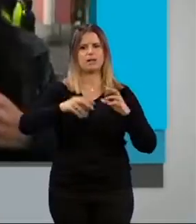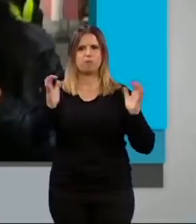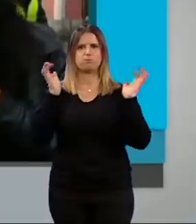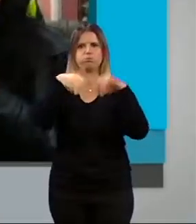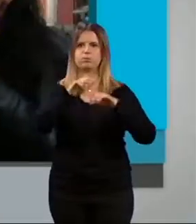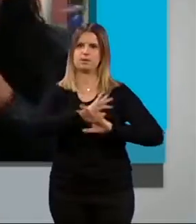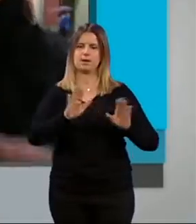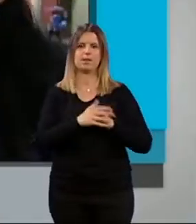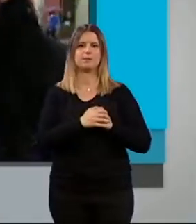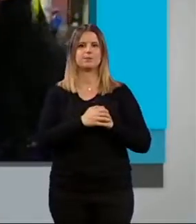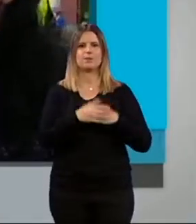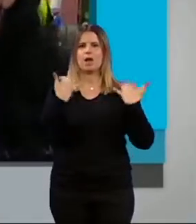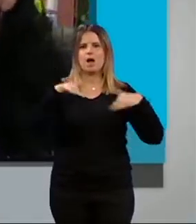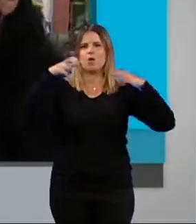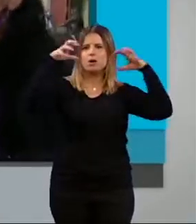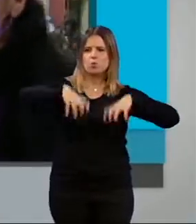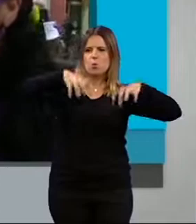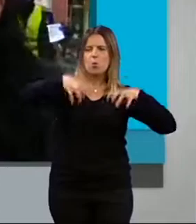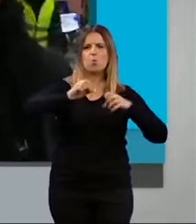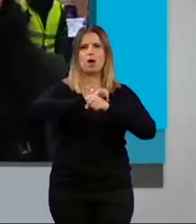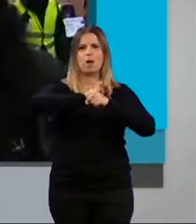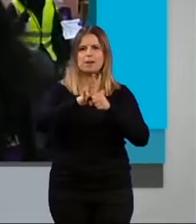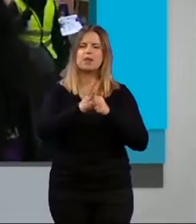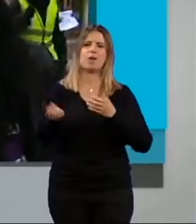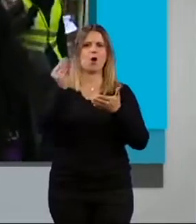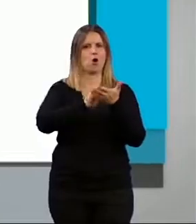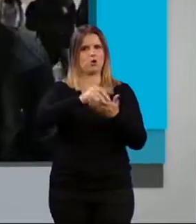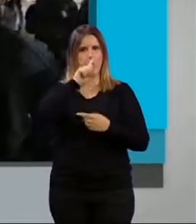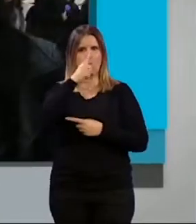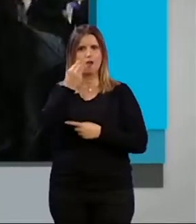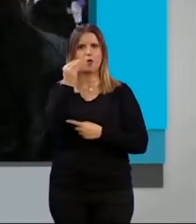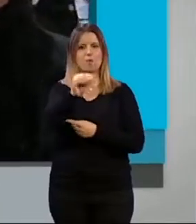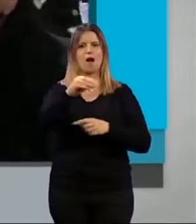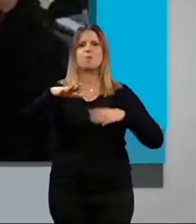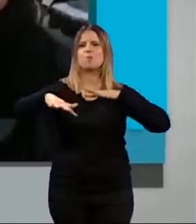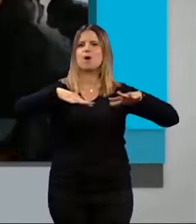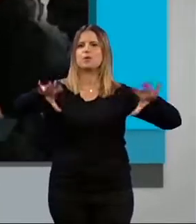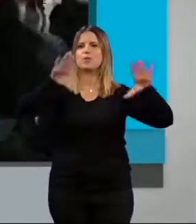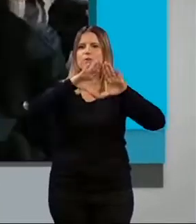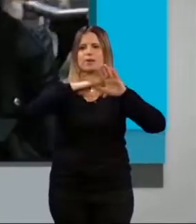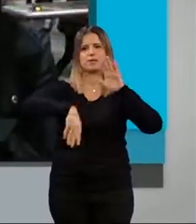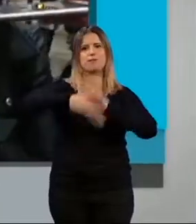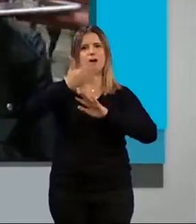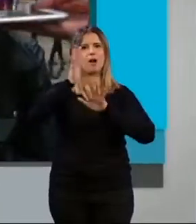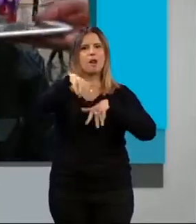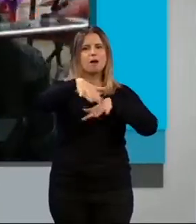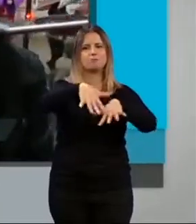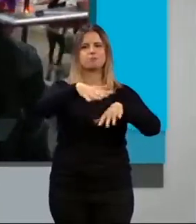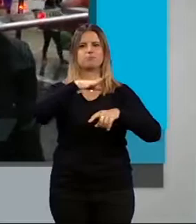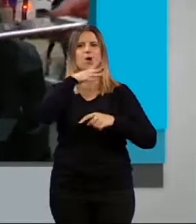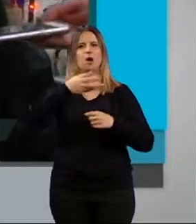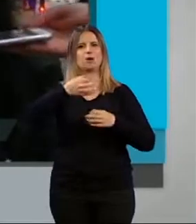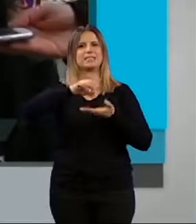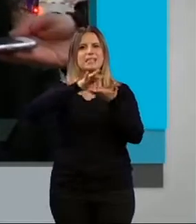la lluvia, pese a la pandemia, un año más el movimiento feminista sale a la calle para decir que hay que poner en valor, que hay que reforzar los servicios